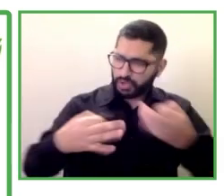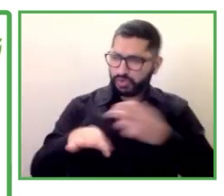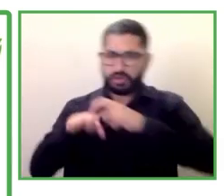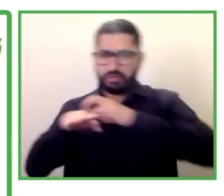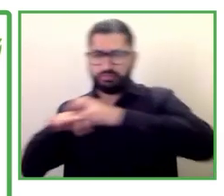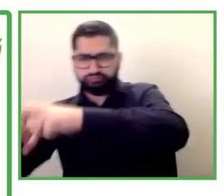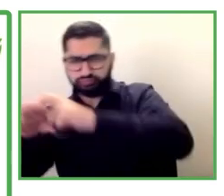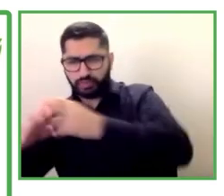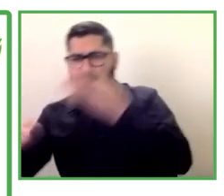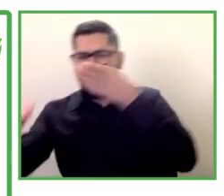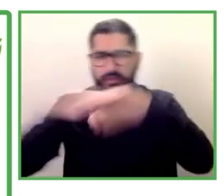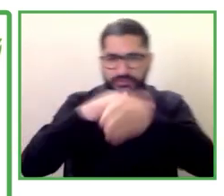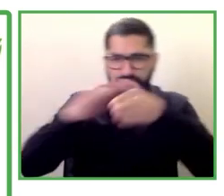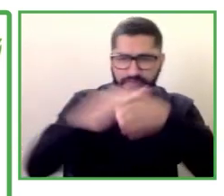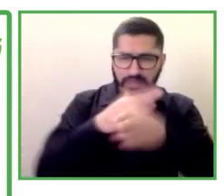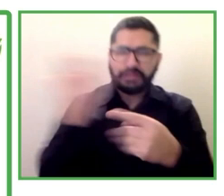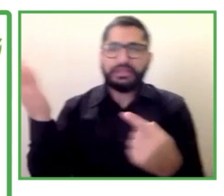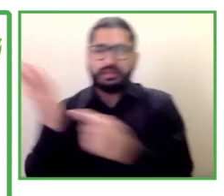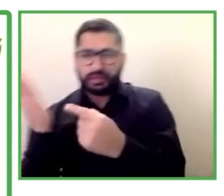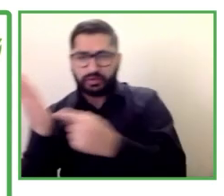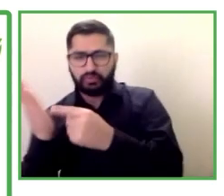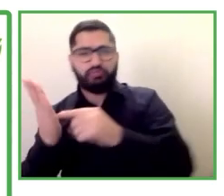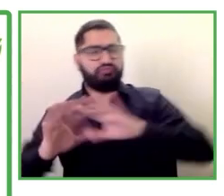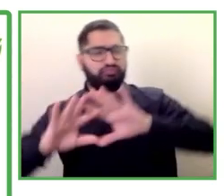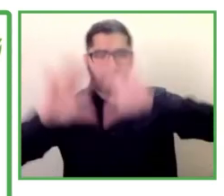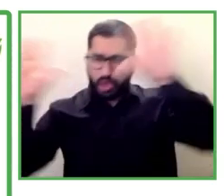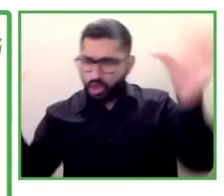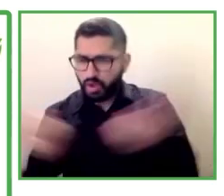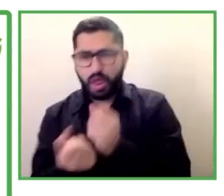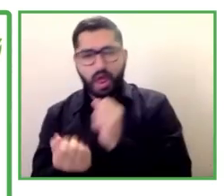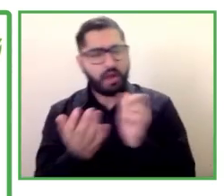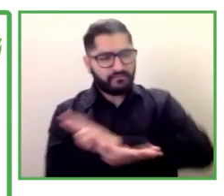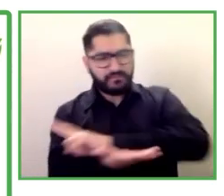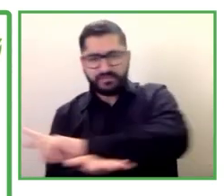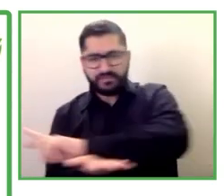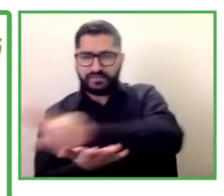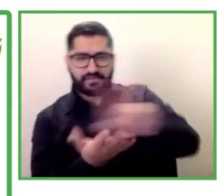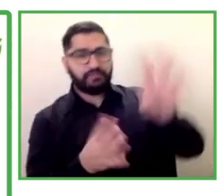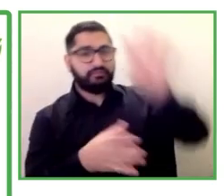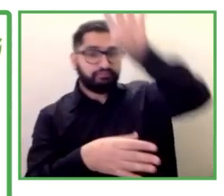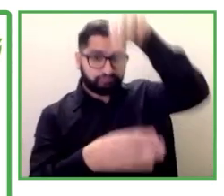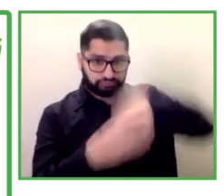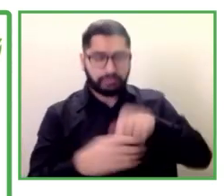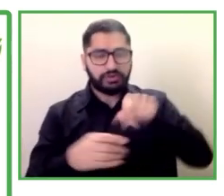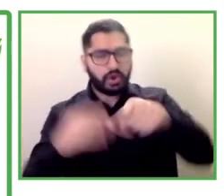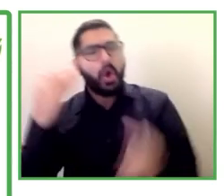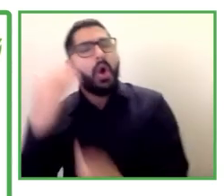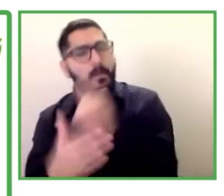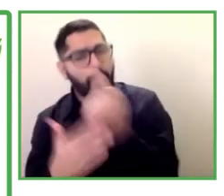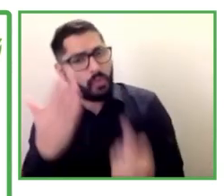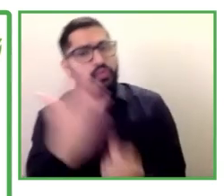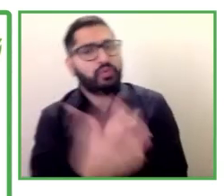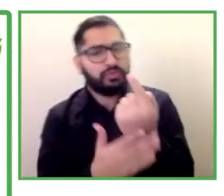y asegurar oportunidades integradas para promover